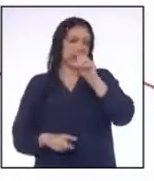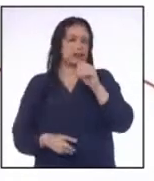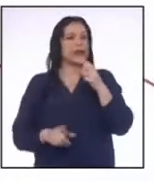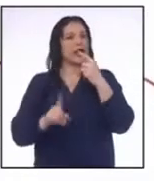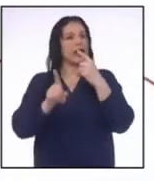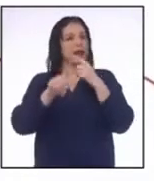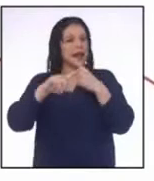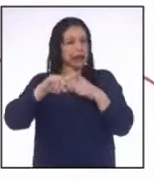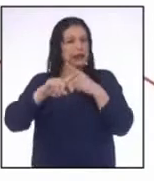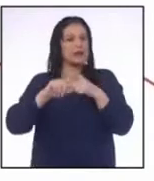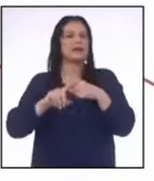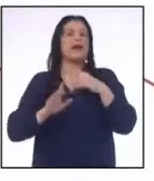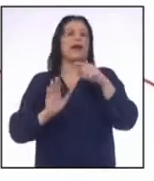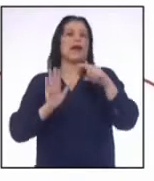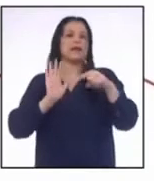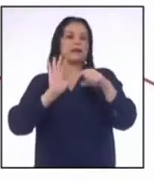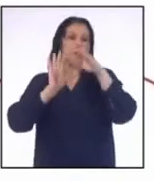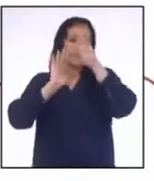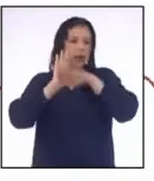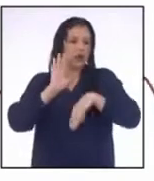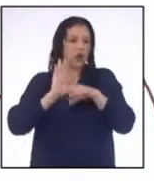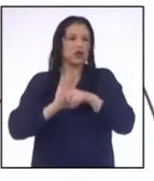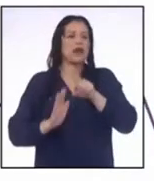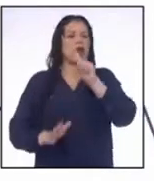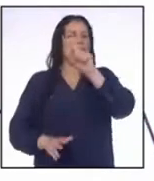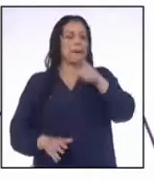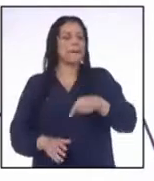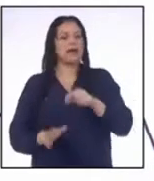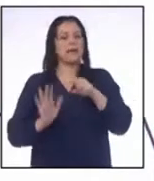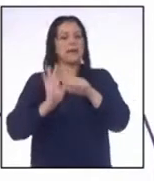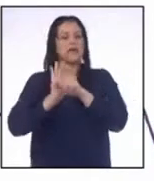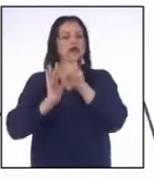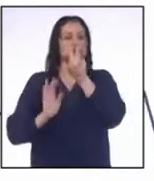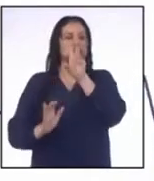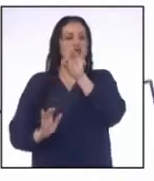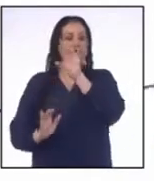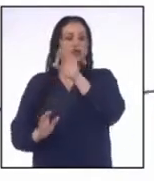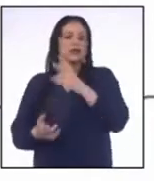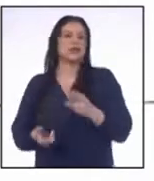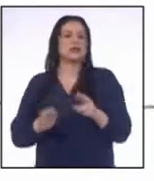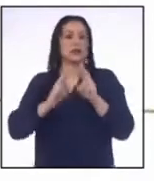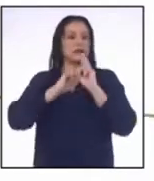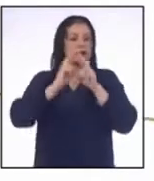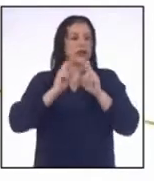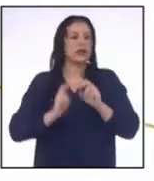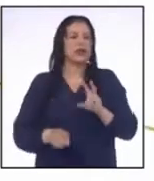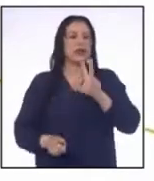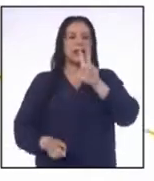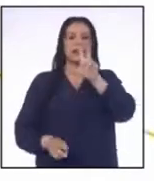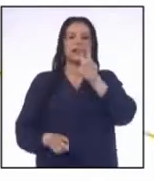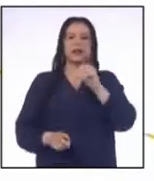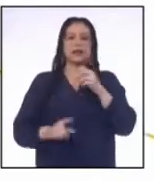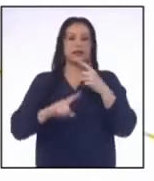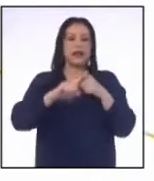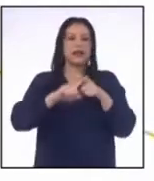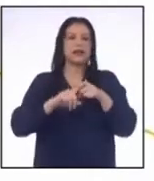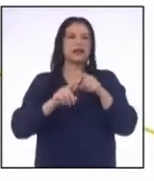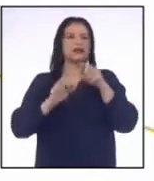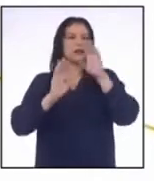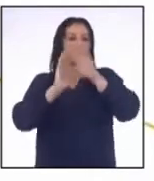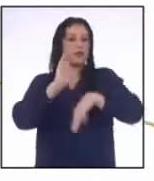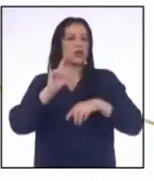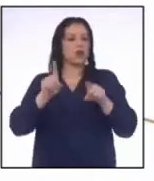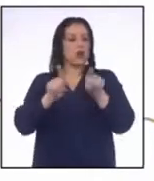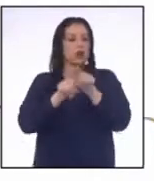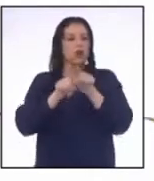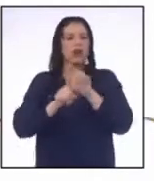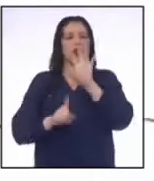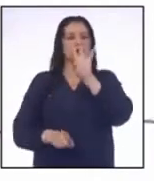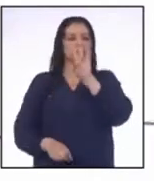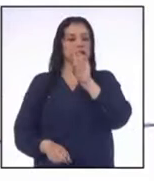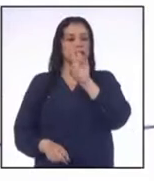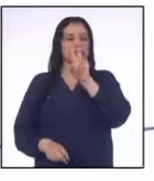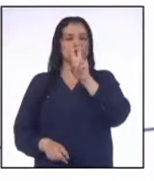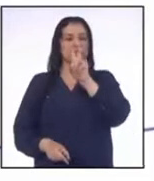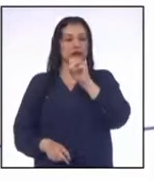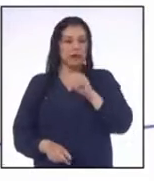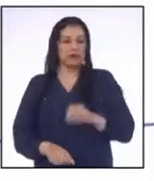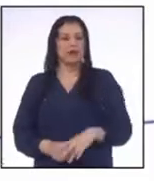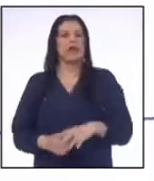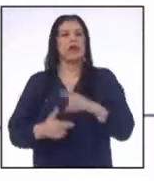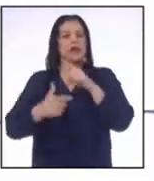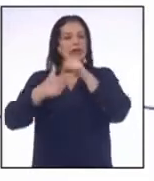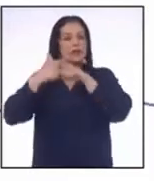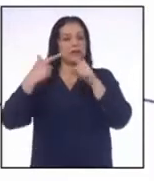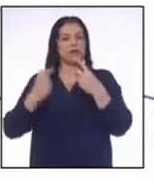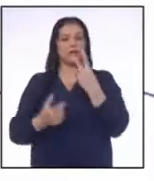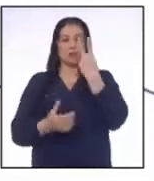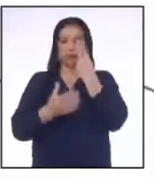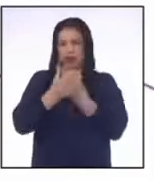igual a mil menos 280 Obtenemos un resultado previo de 30x es menor o igual a 720 Dividimos entre